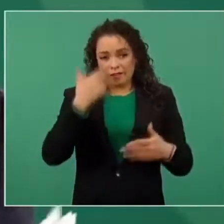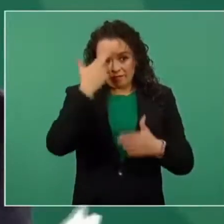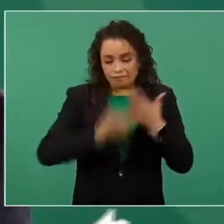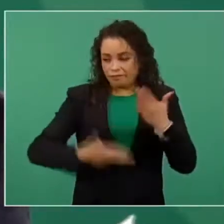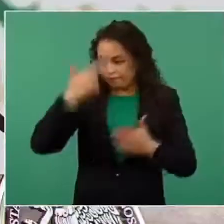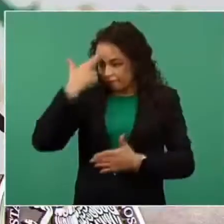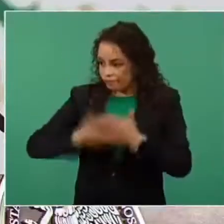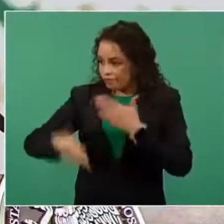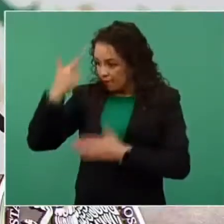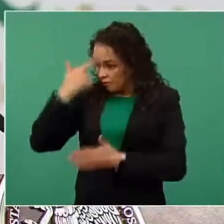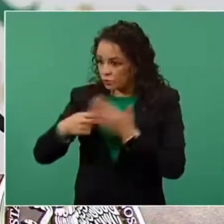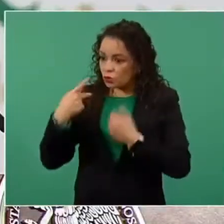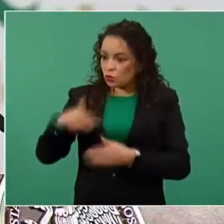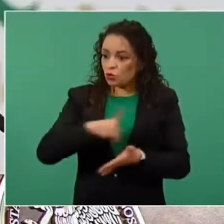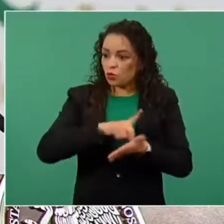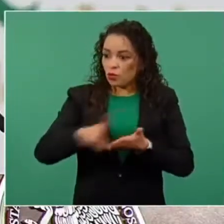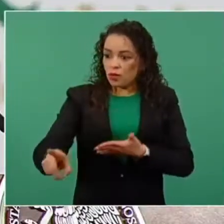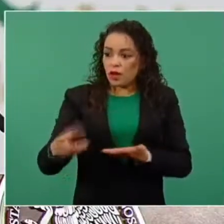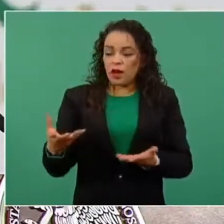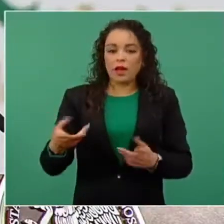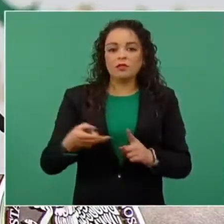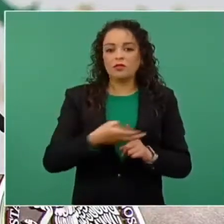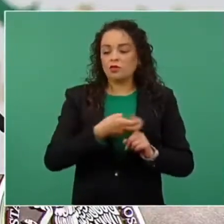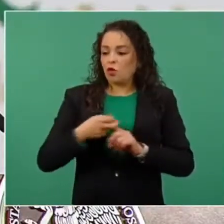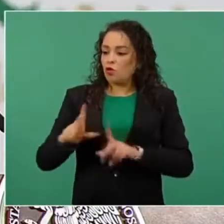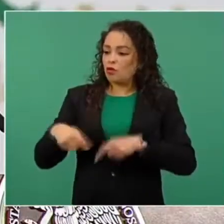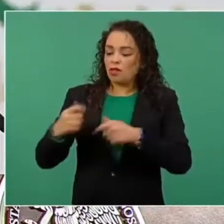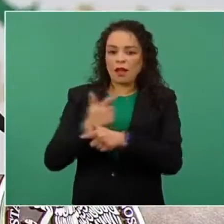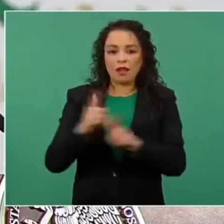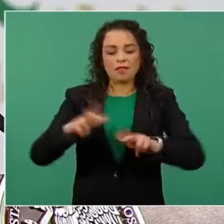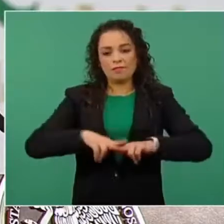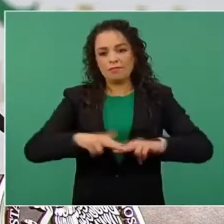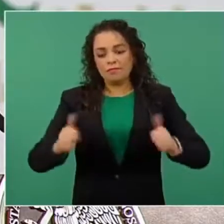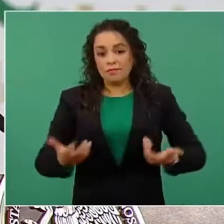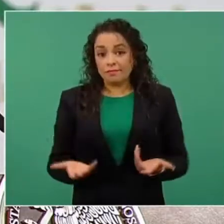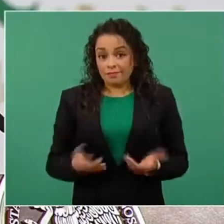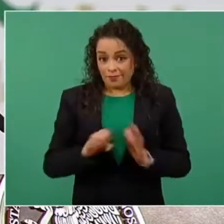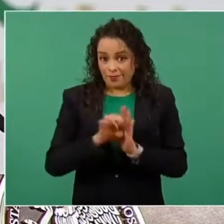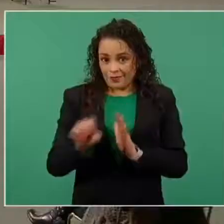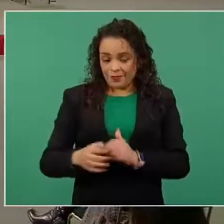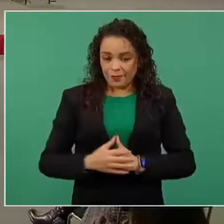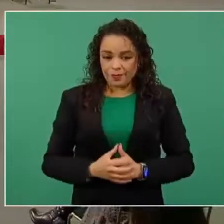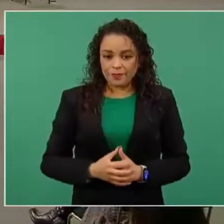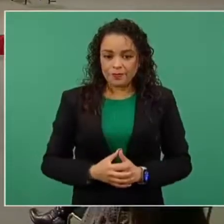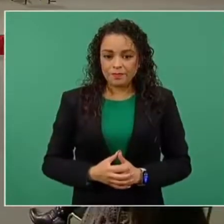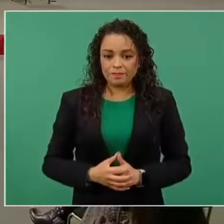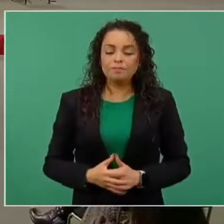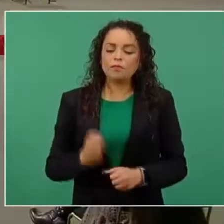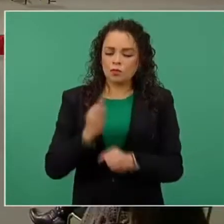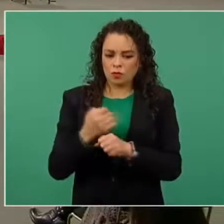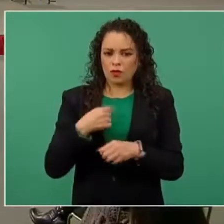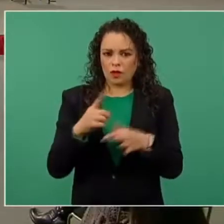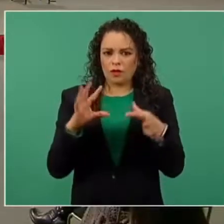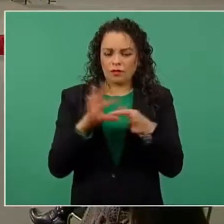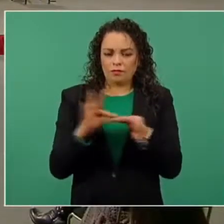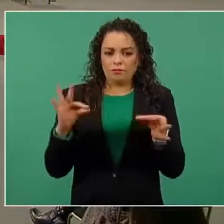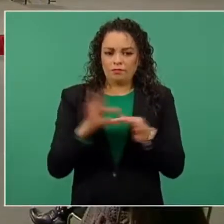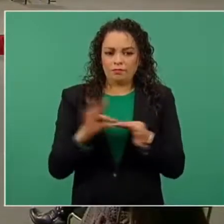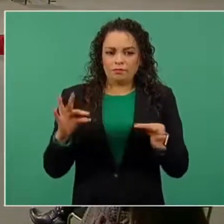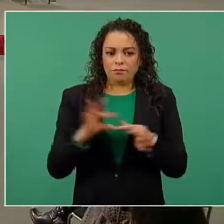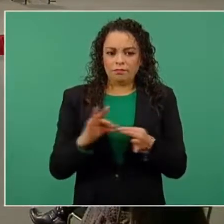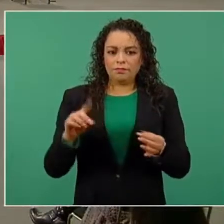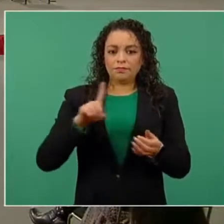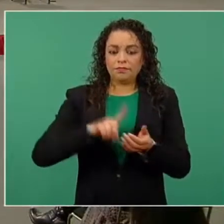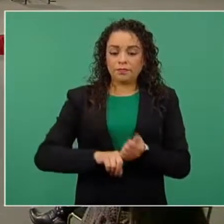derechos y en sus libertades. Vamos a dar cuenta, porque ahora sí que, como han dicho, es en el presupuesto donde se